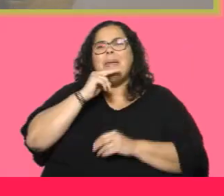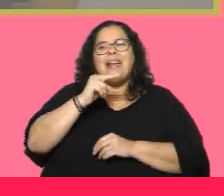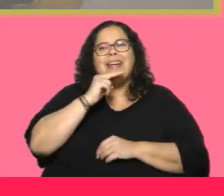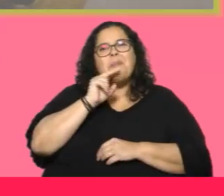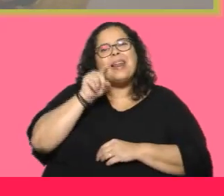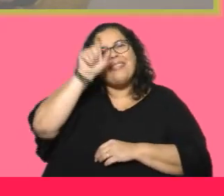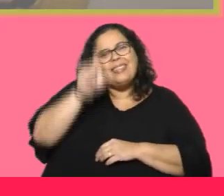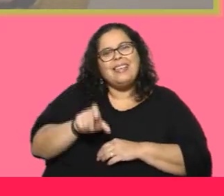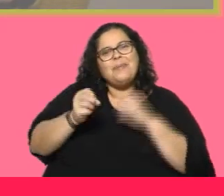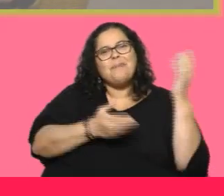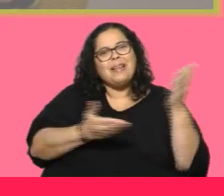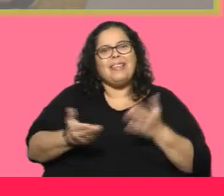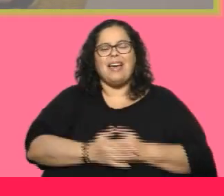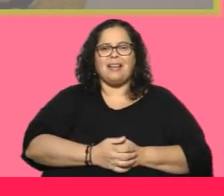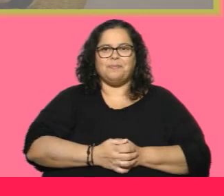bienvenida.